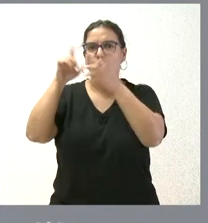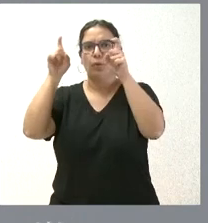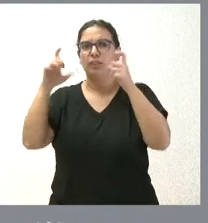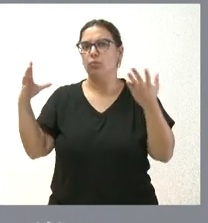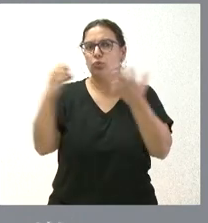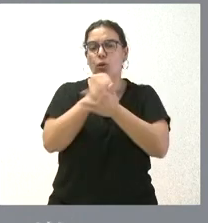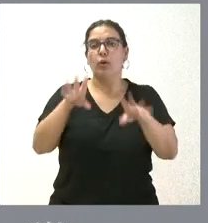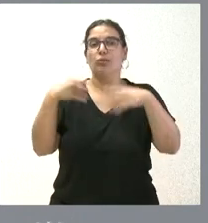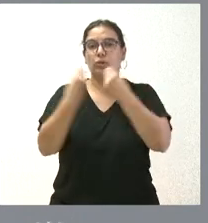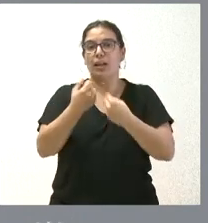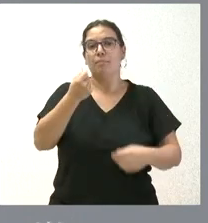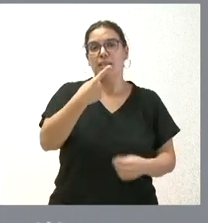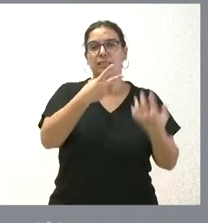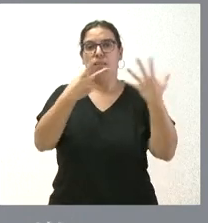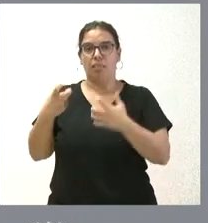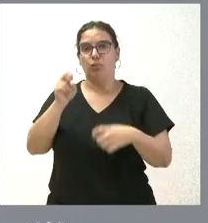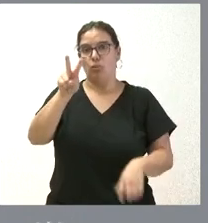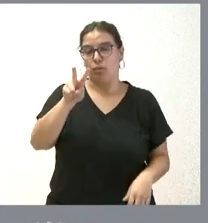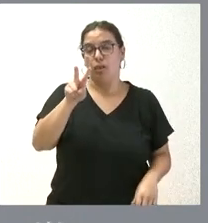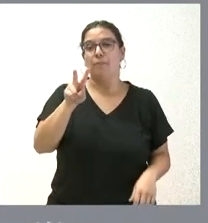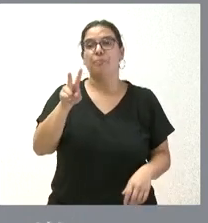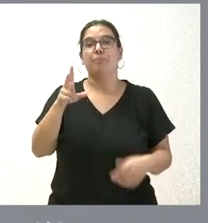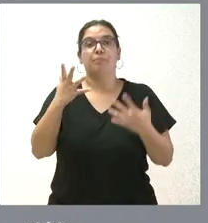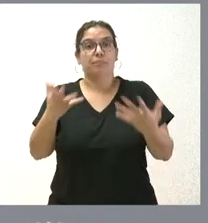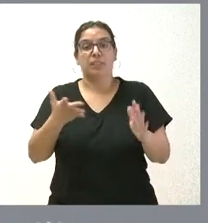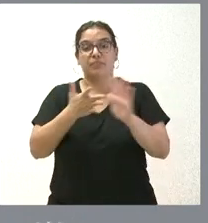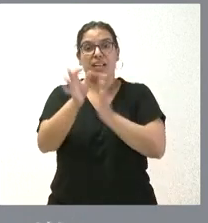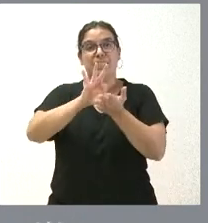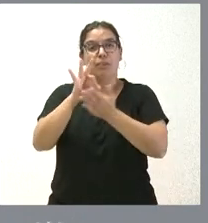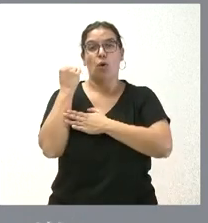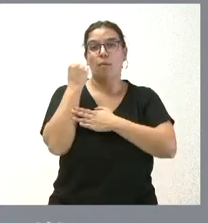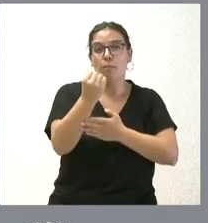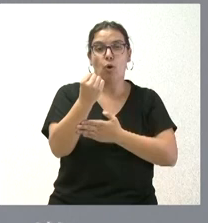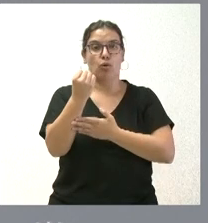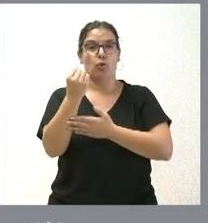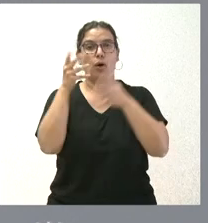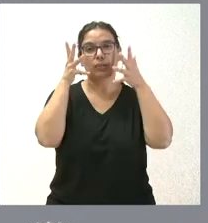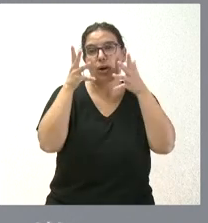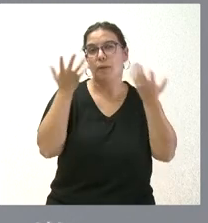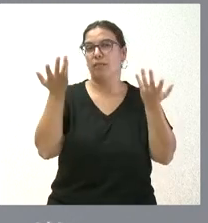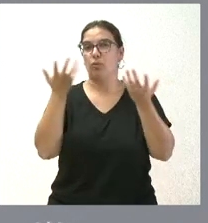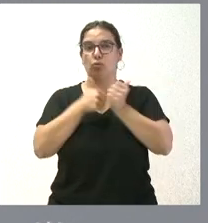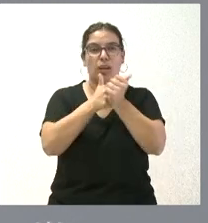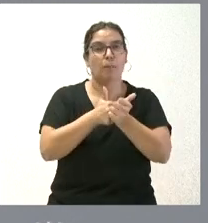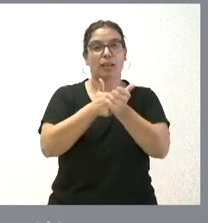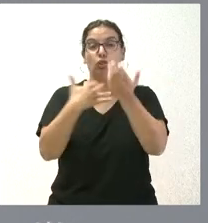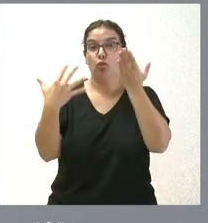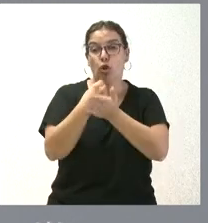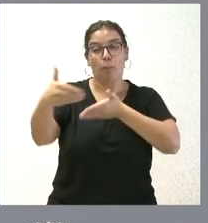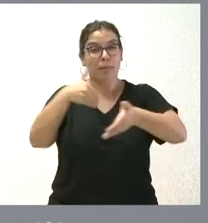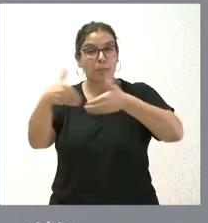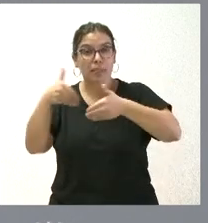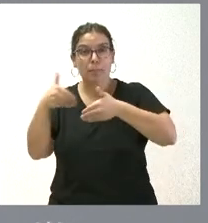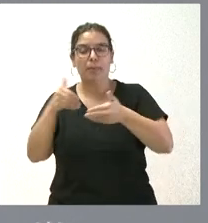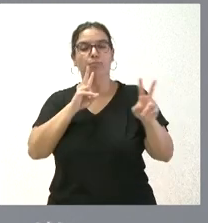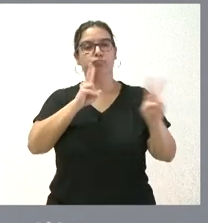a un total de 1.712. Y, por tanto, se preste todo el servicio de apoyo, asesoramiento que se pueda demandar en la relación con